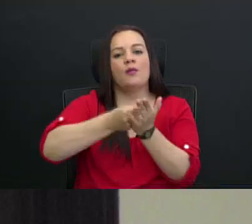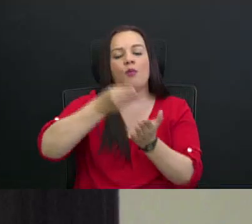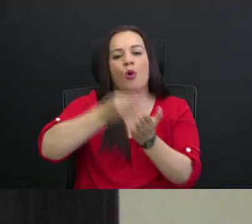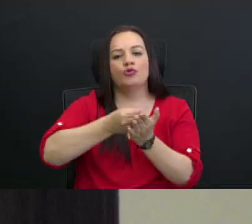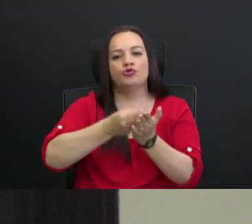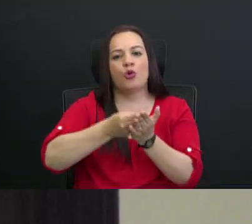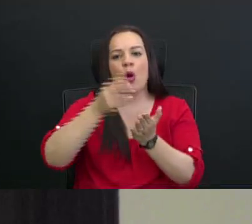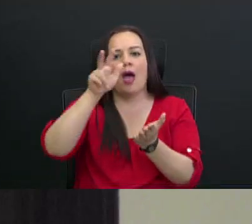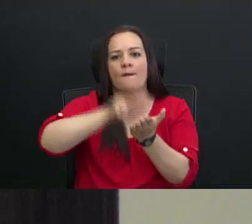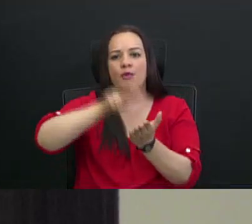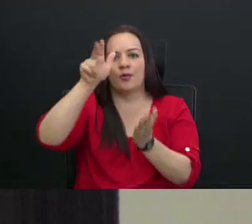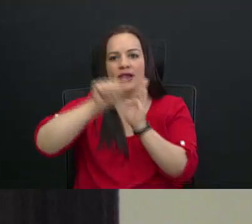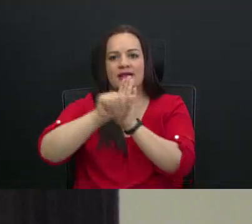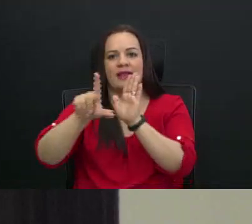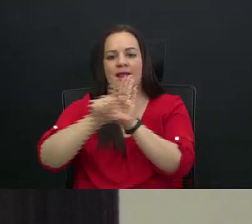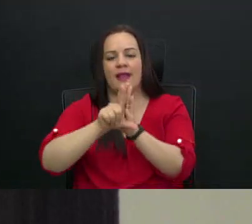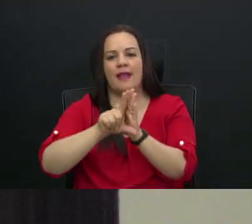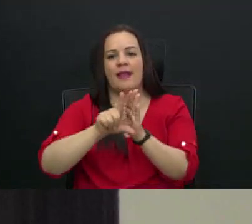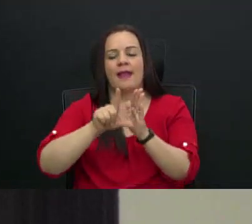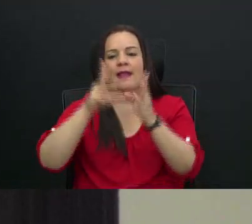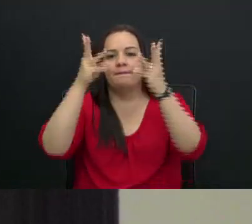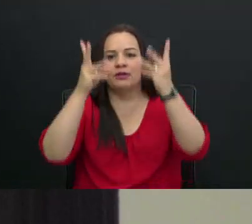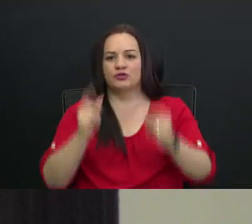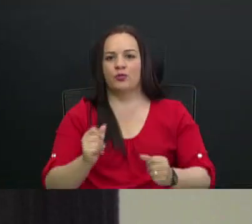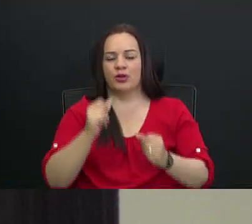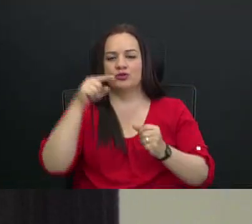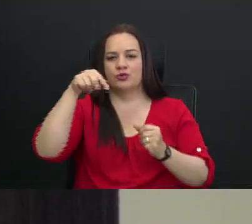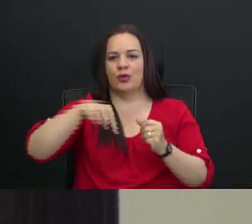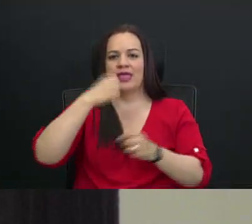Legislativa en el presupuesto de un año particular.